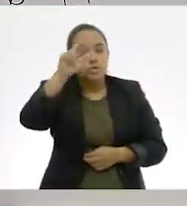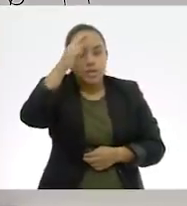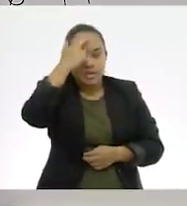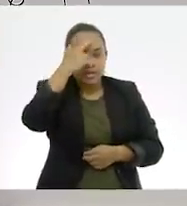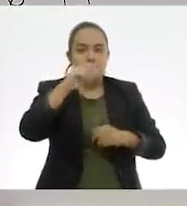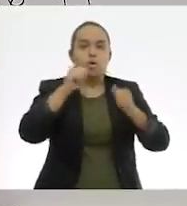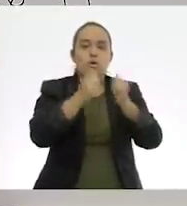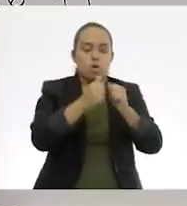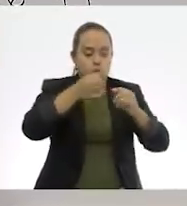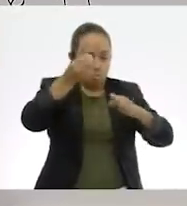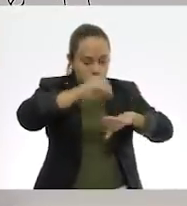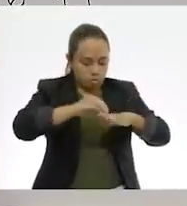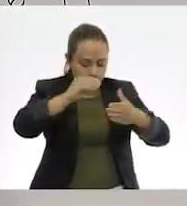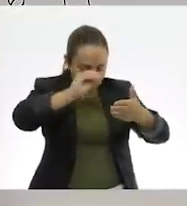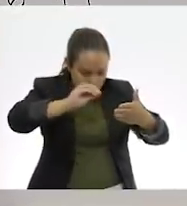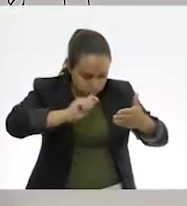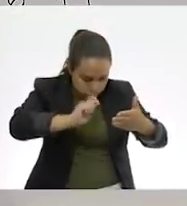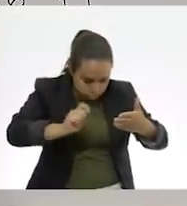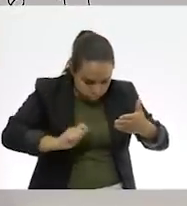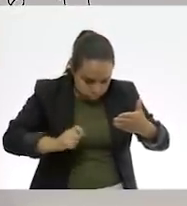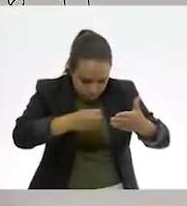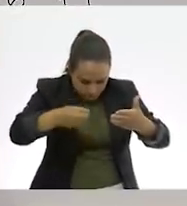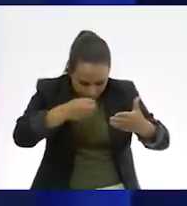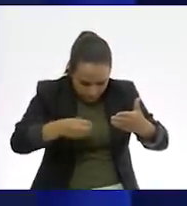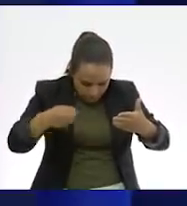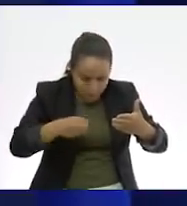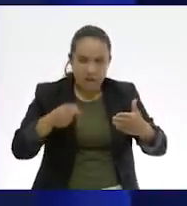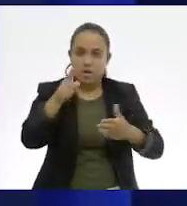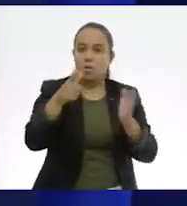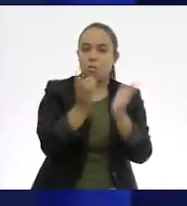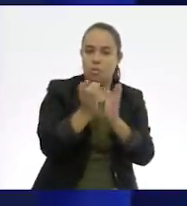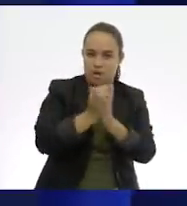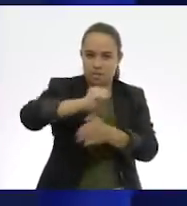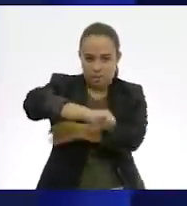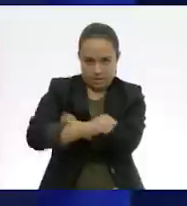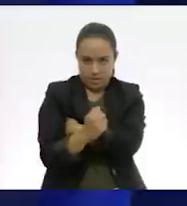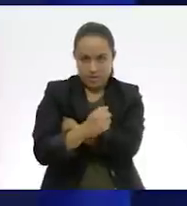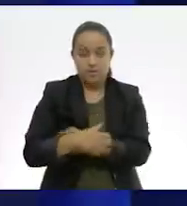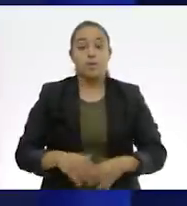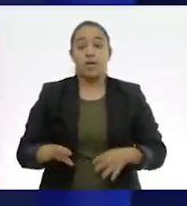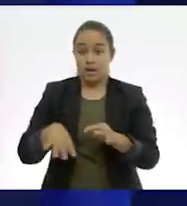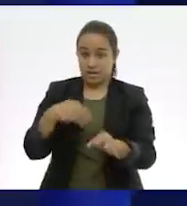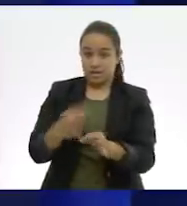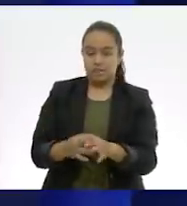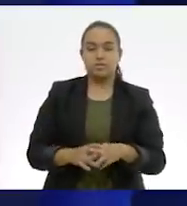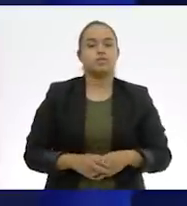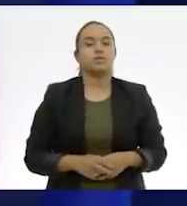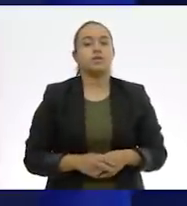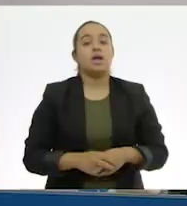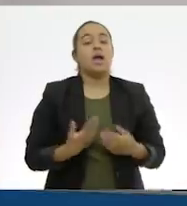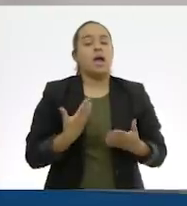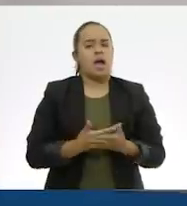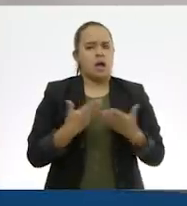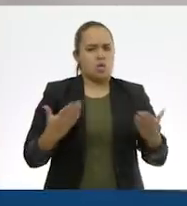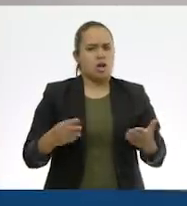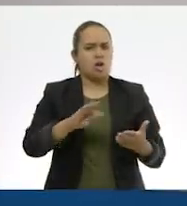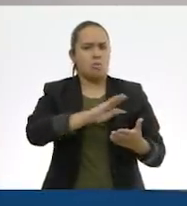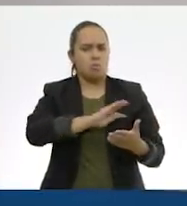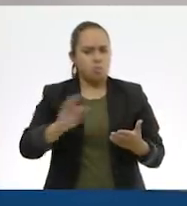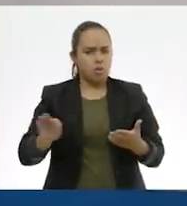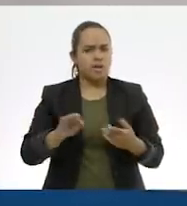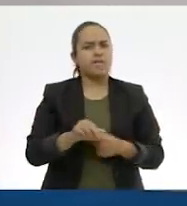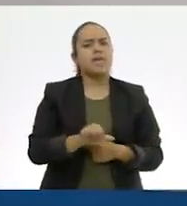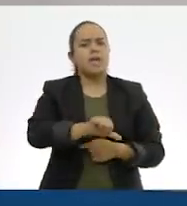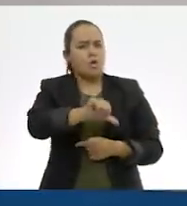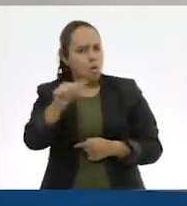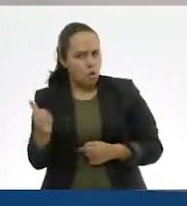todo el procedimiento en su libreta. Así es. ¿Listos? Listísimos. Pues, ¿les parece bien? Podemos contestar todavía